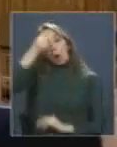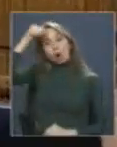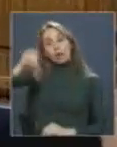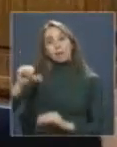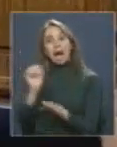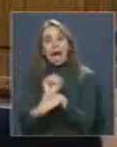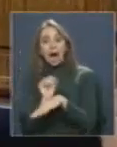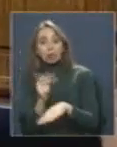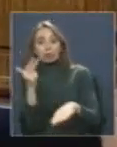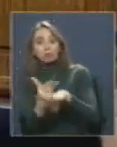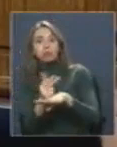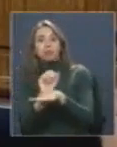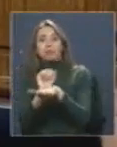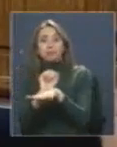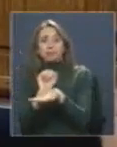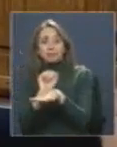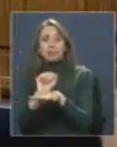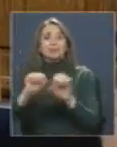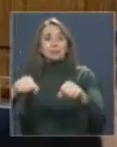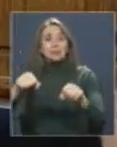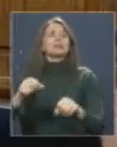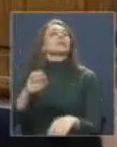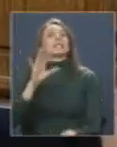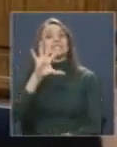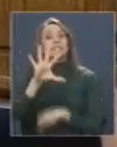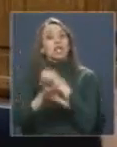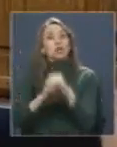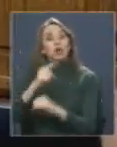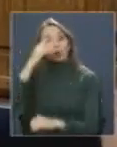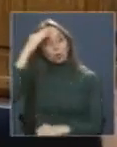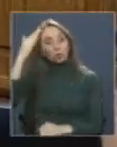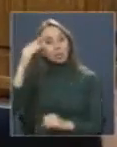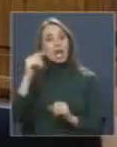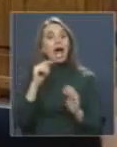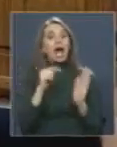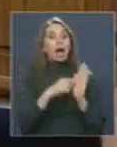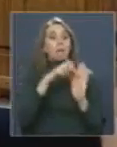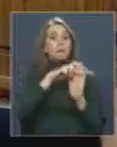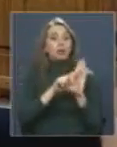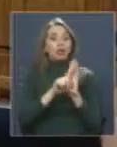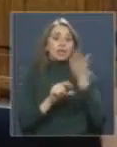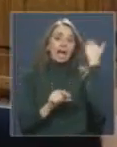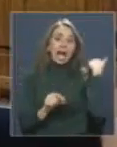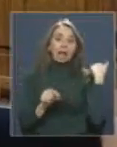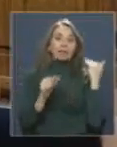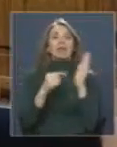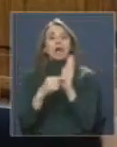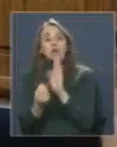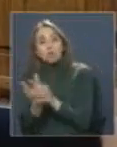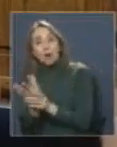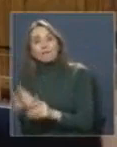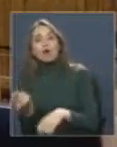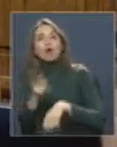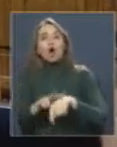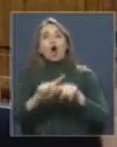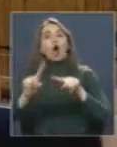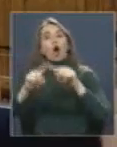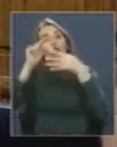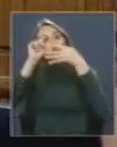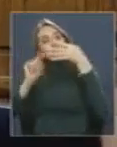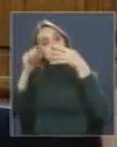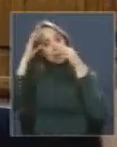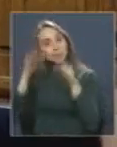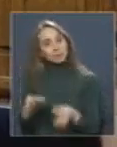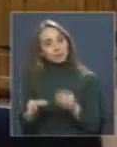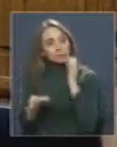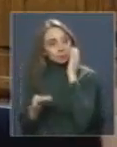este proyecto de ley es complementar esa pena con otras medidas y yo quiero insistir en